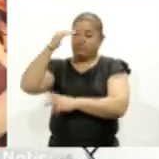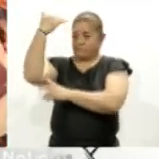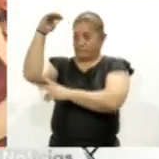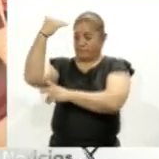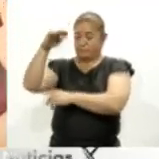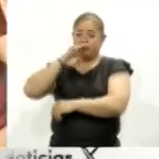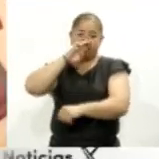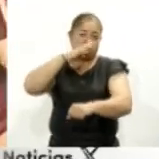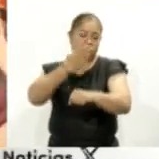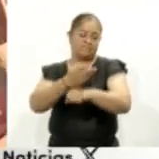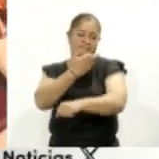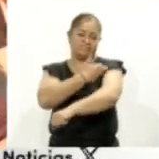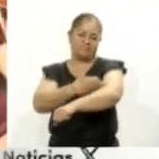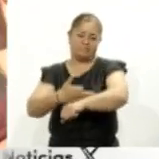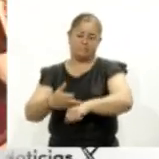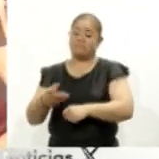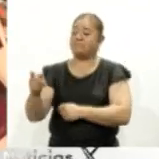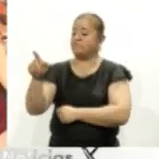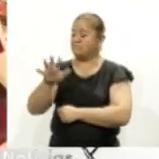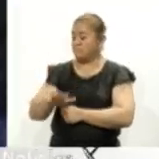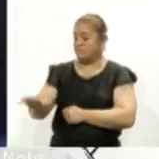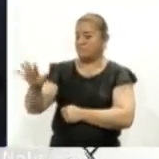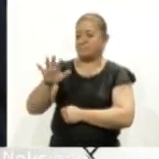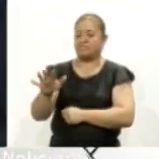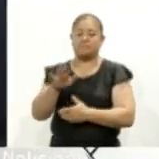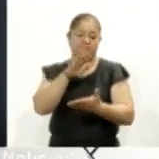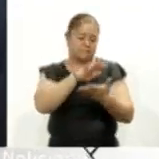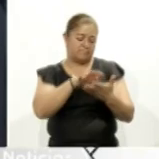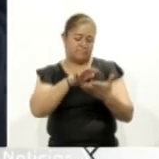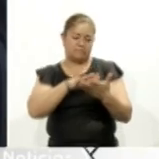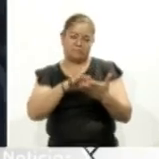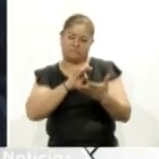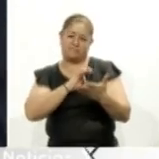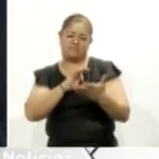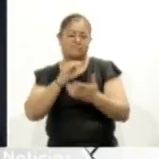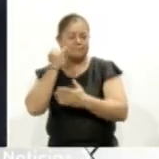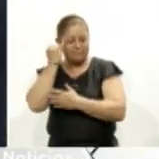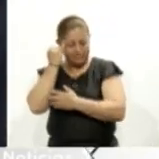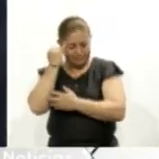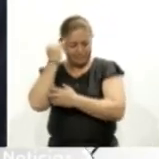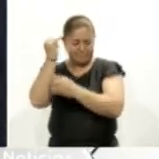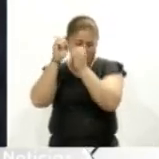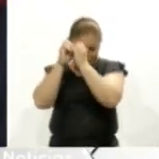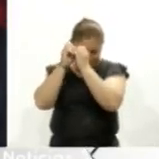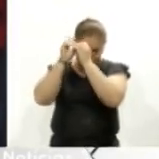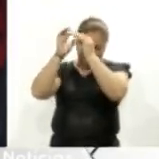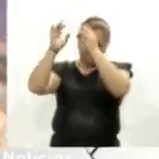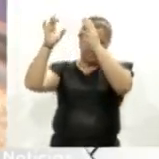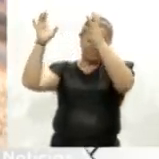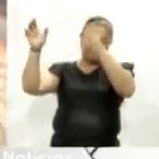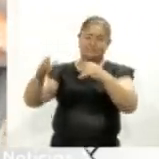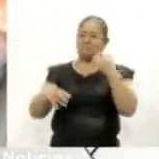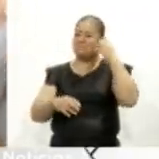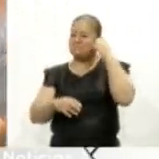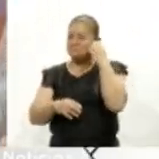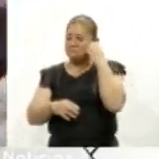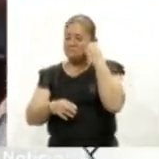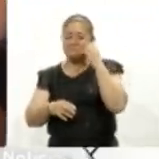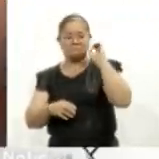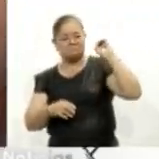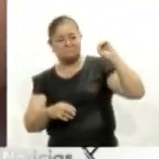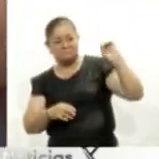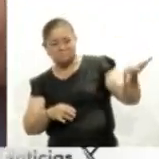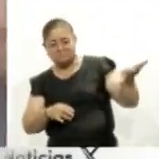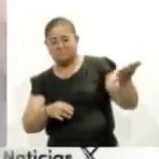familia. Para ellas, la lectura les permite explorar mundos mágicos, olvidarse de los celulares y dedicarse un tiempo